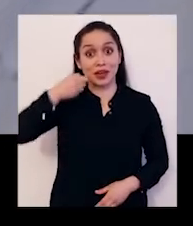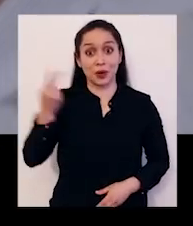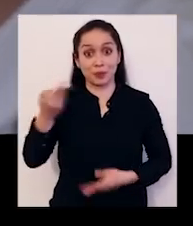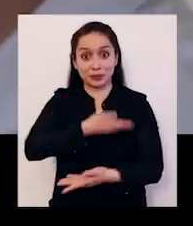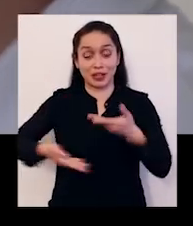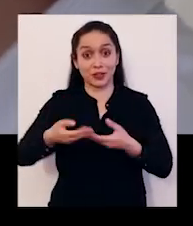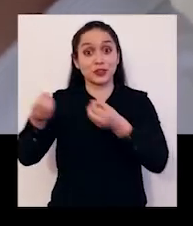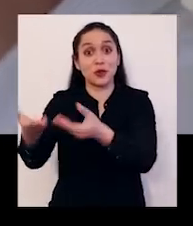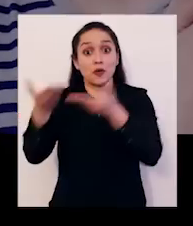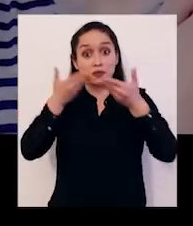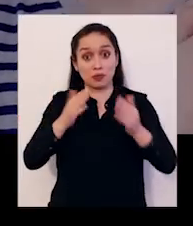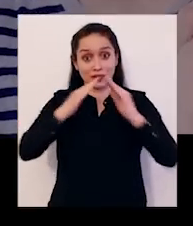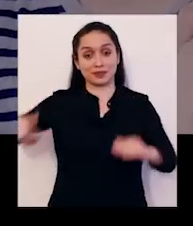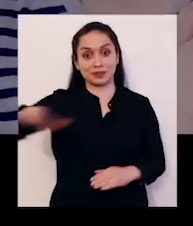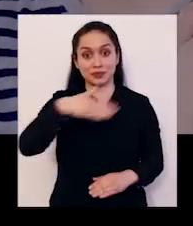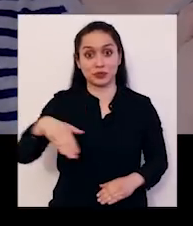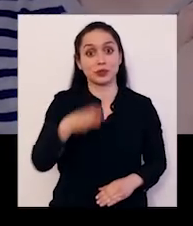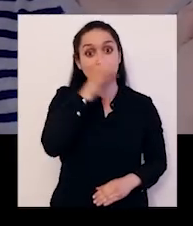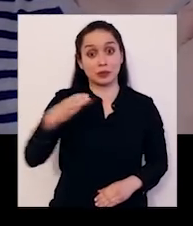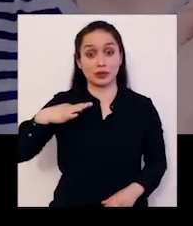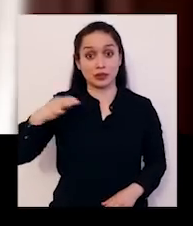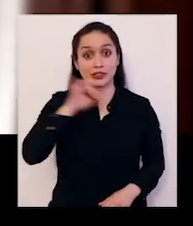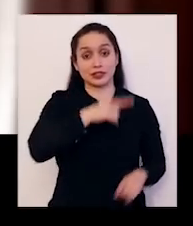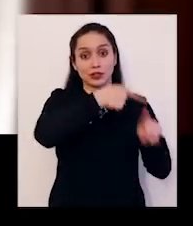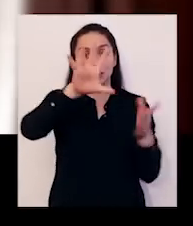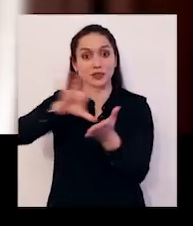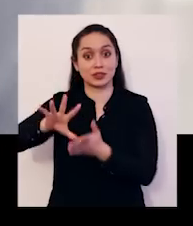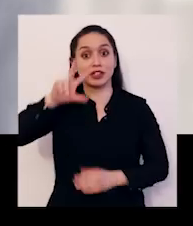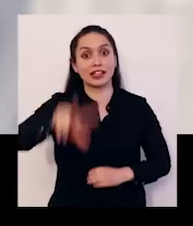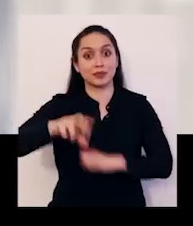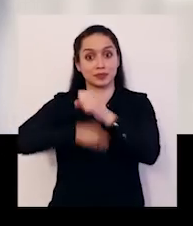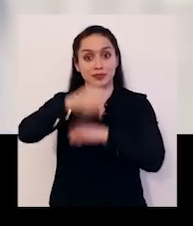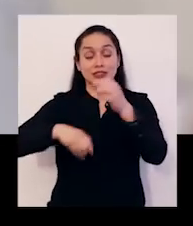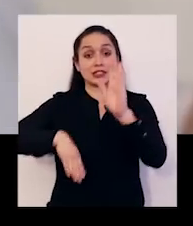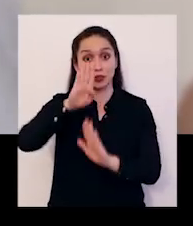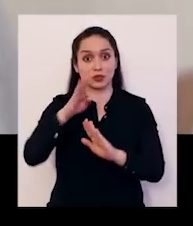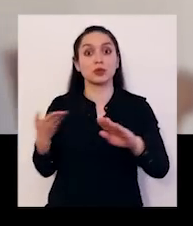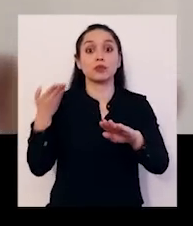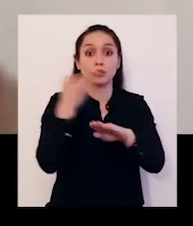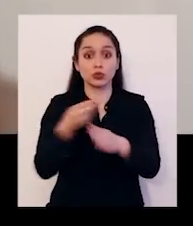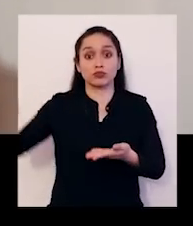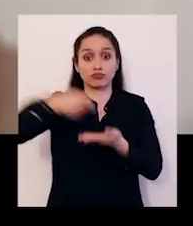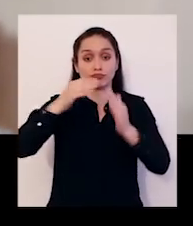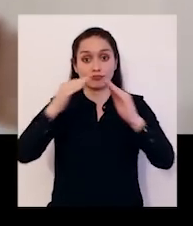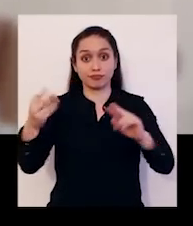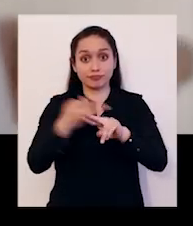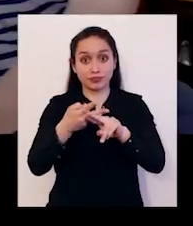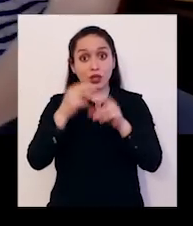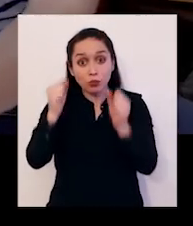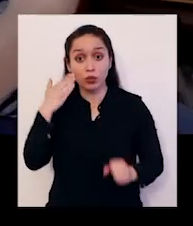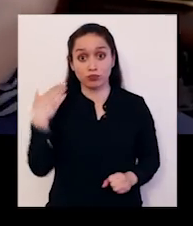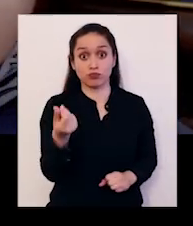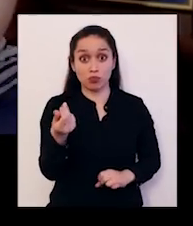Bienvenidos a los almuerzos para dos. Bienvenidos a Nuestro Gat. Si estás buscando una vivienda, el arriendo es una opción. Infórmate en minbu.cl